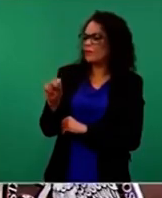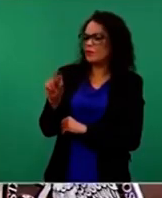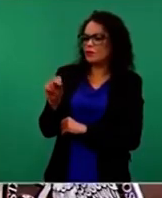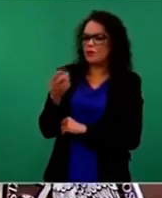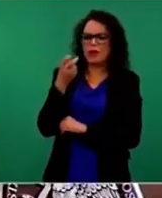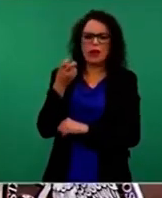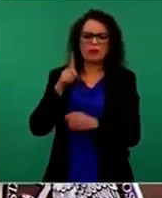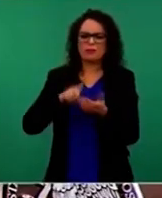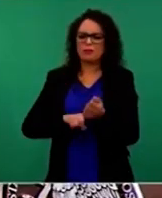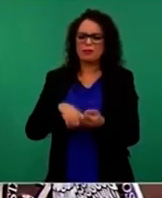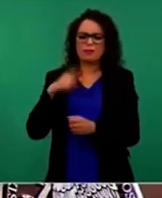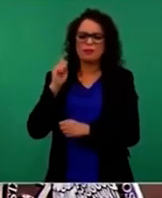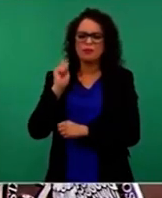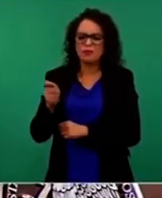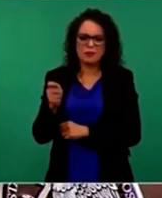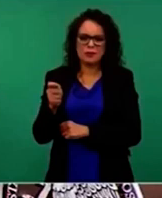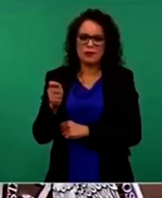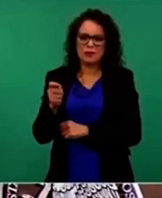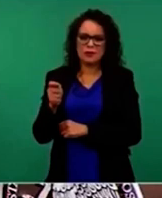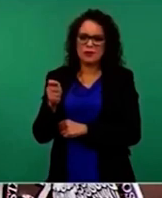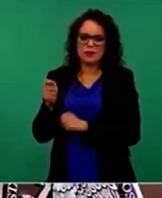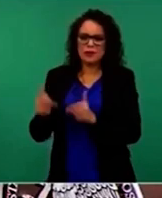negociaban en la cúpula a espaldas del pueblo